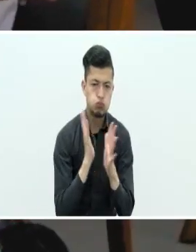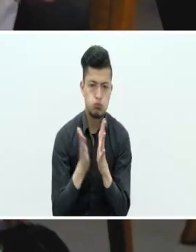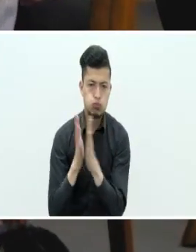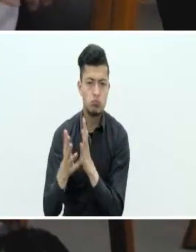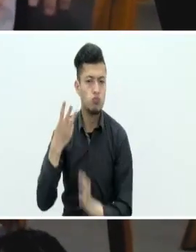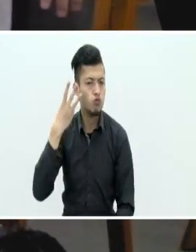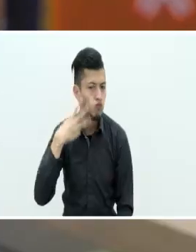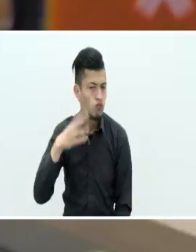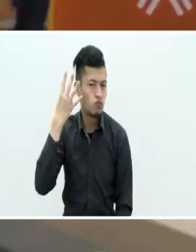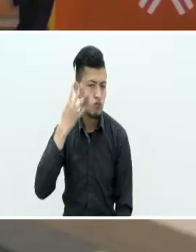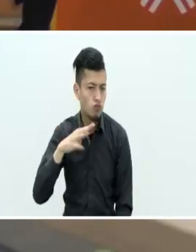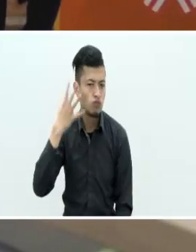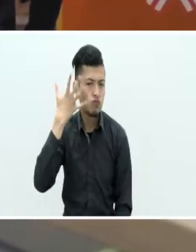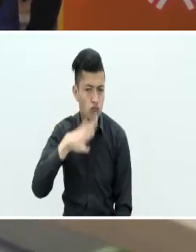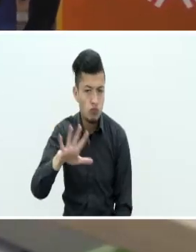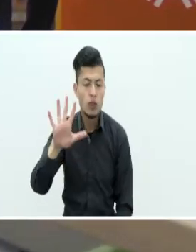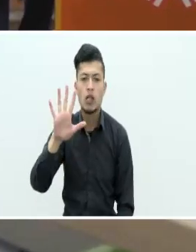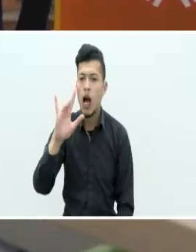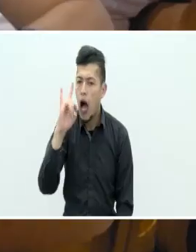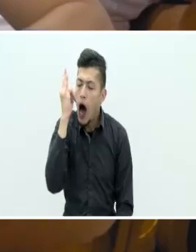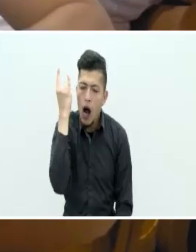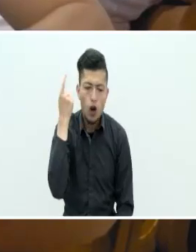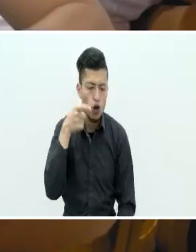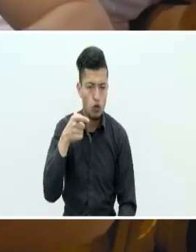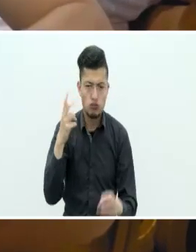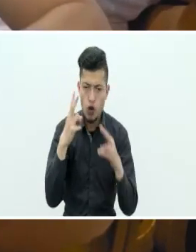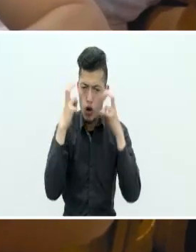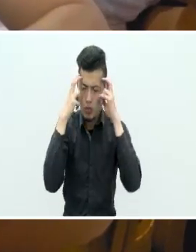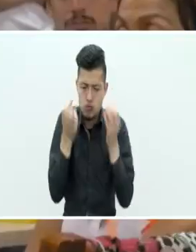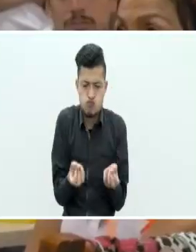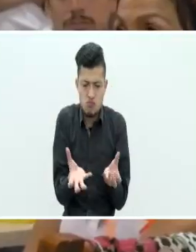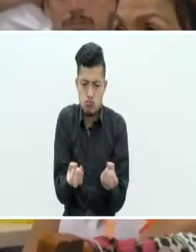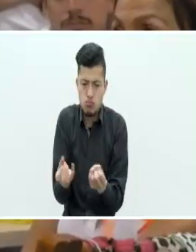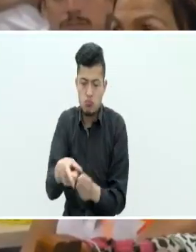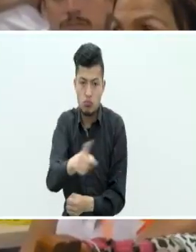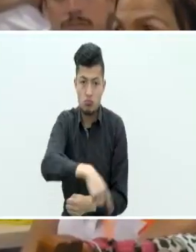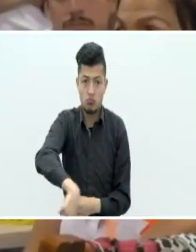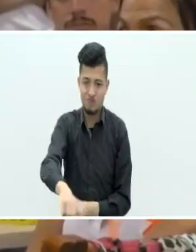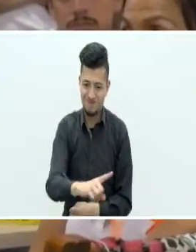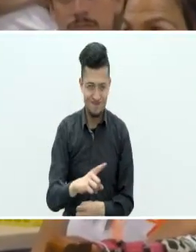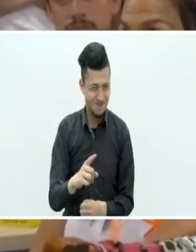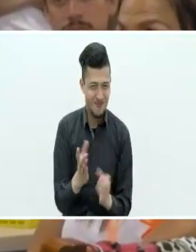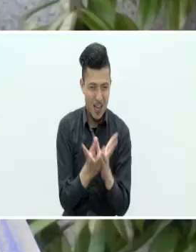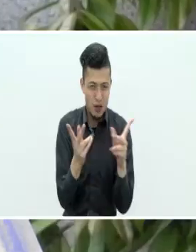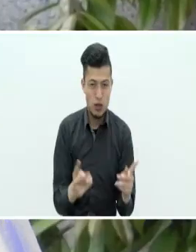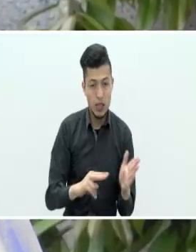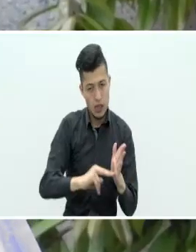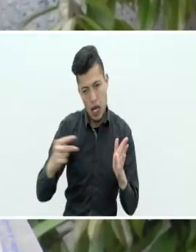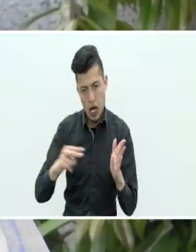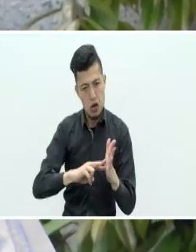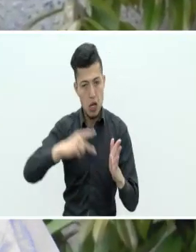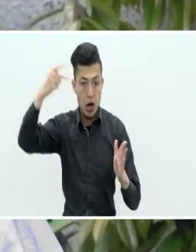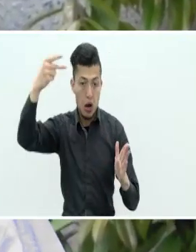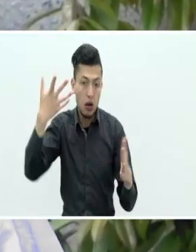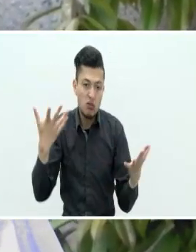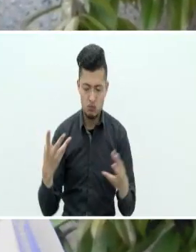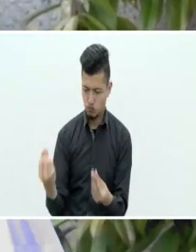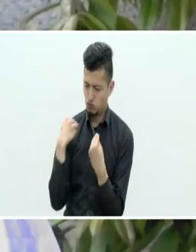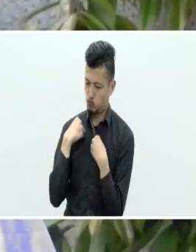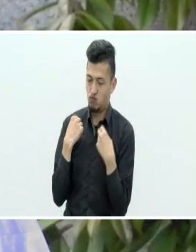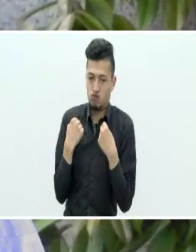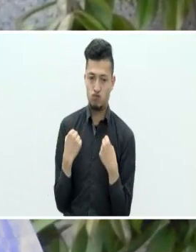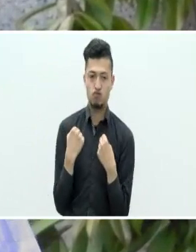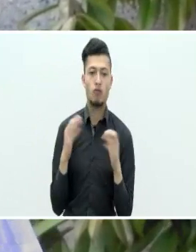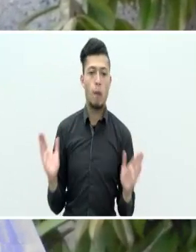días los conocimientos que les permitan a los aprendices, tanto tecnólogos como técnicos, mejorar sustancialmente